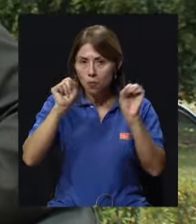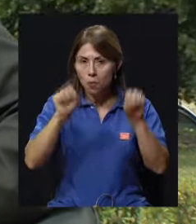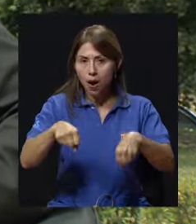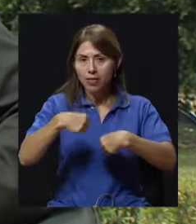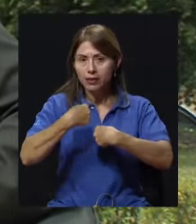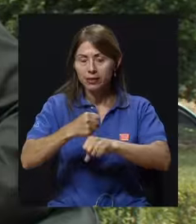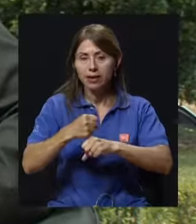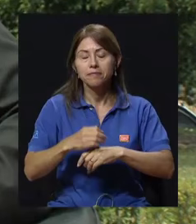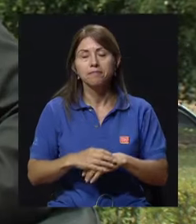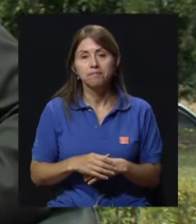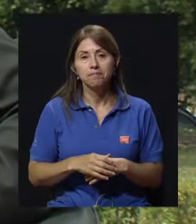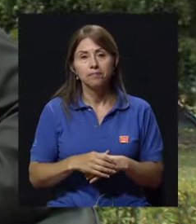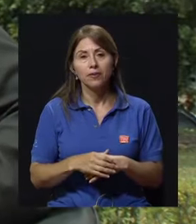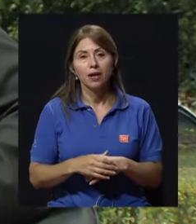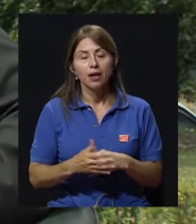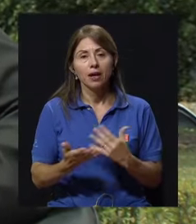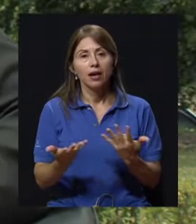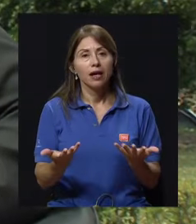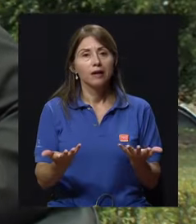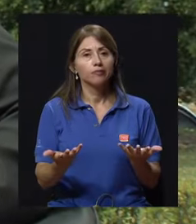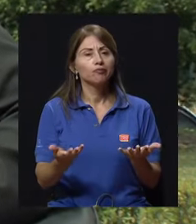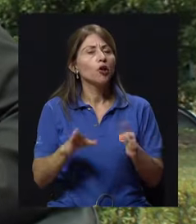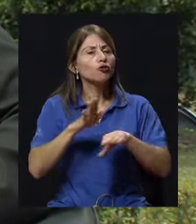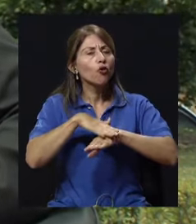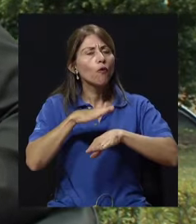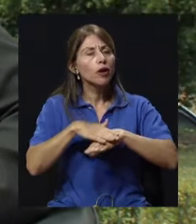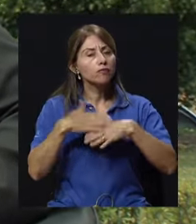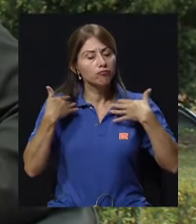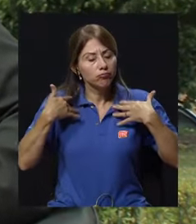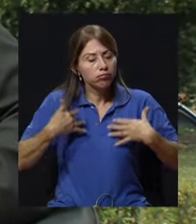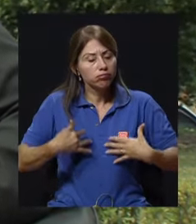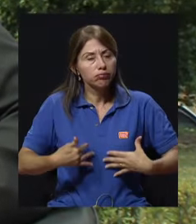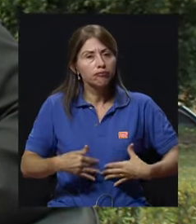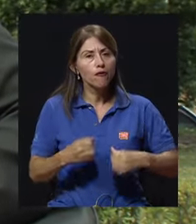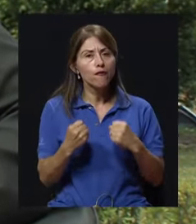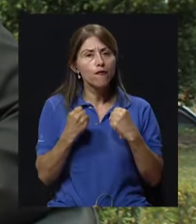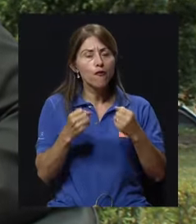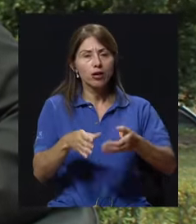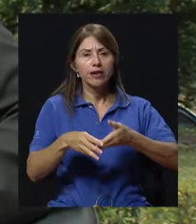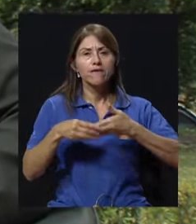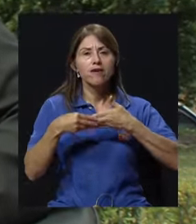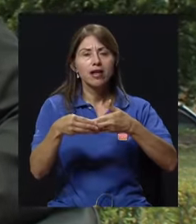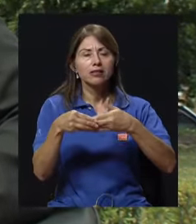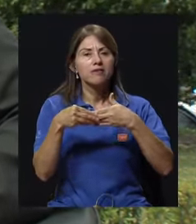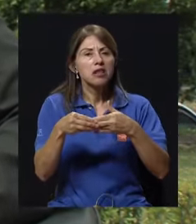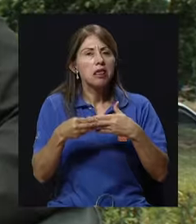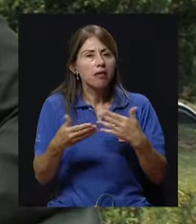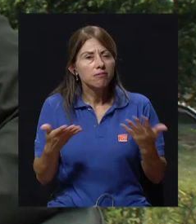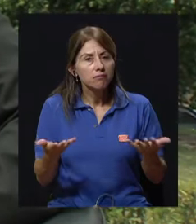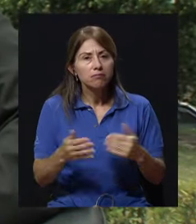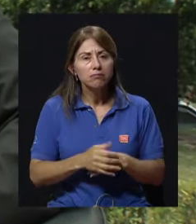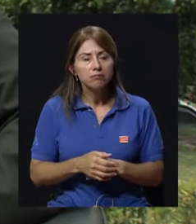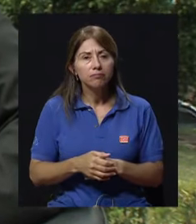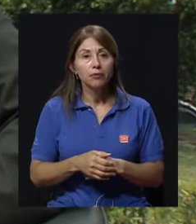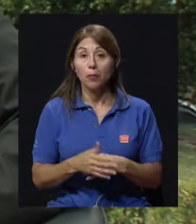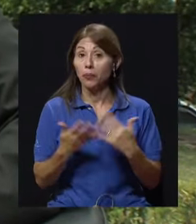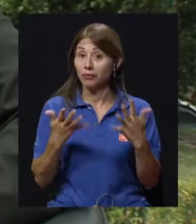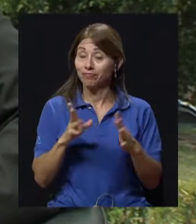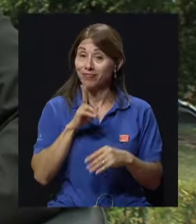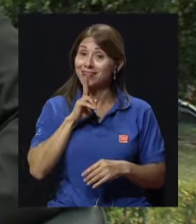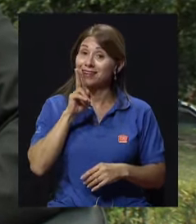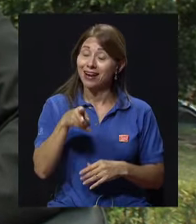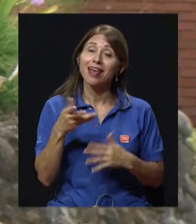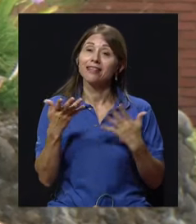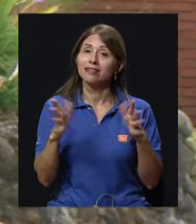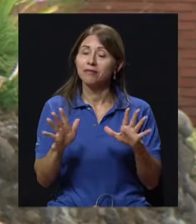tiene. Con respecto a la parte de flexibilidad y fuerza, ¿qué nos podría, tal vez, conversar Bueno, en realidad ya estas